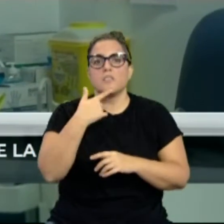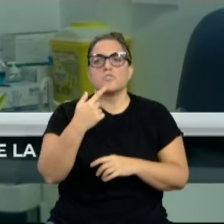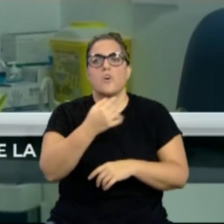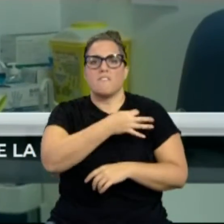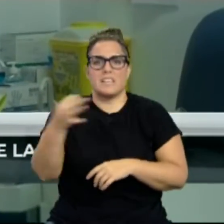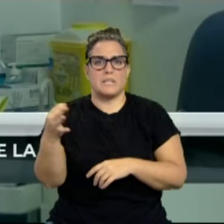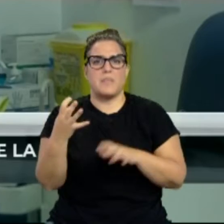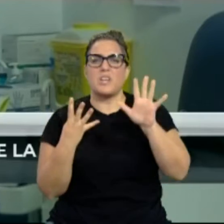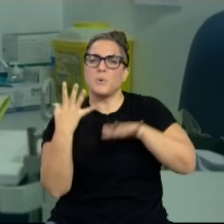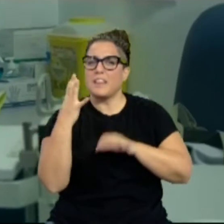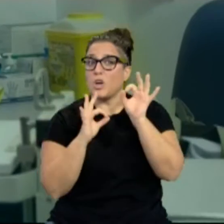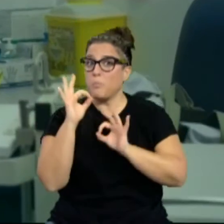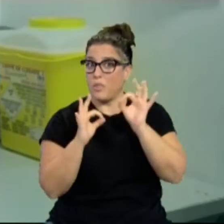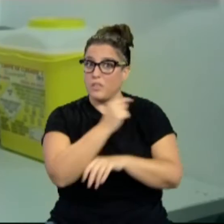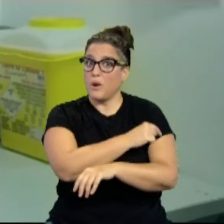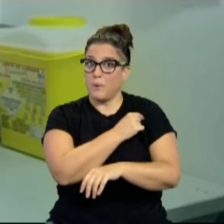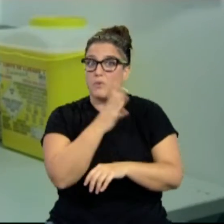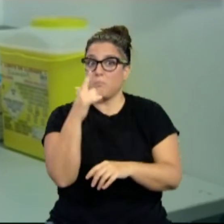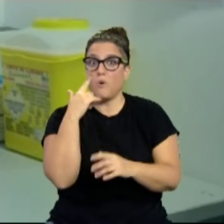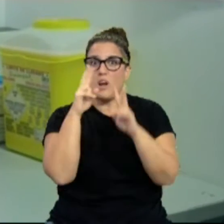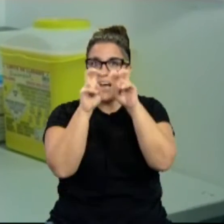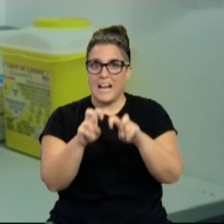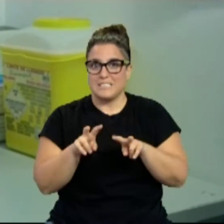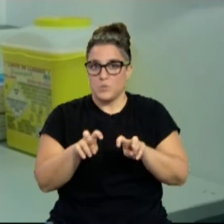al 95% tras un nuevo análisis.